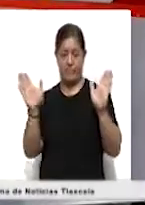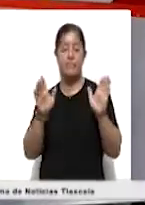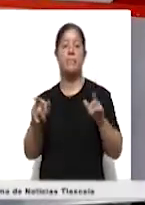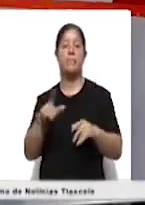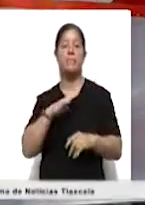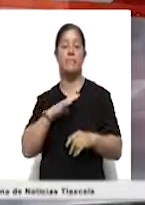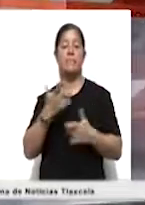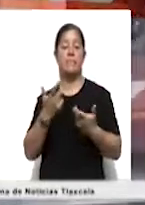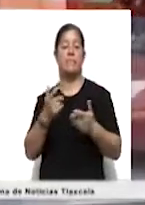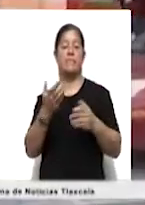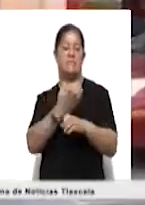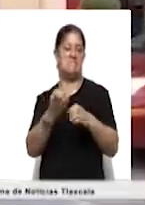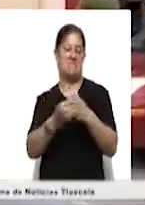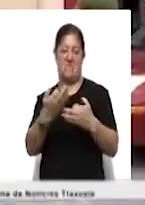trámites.